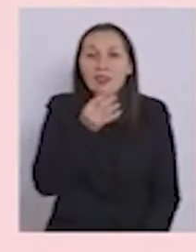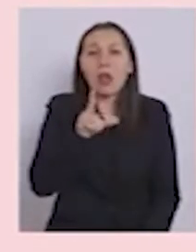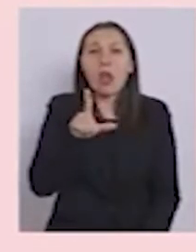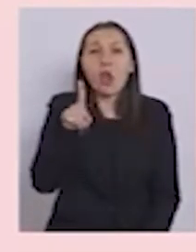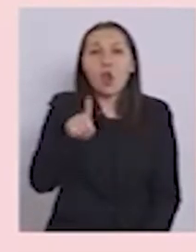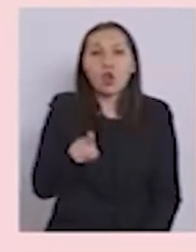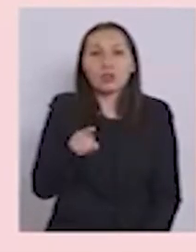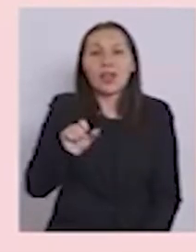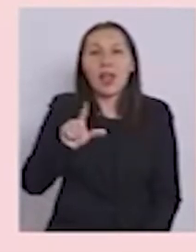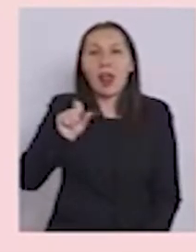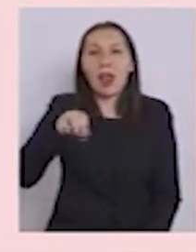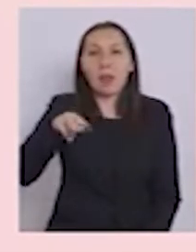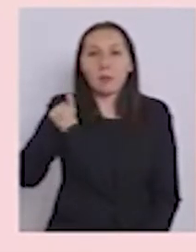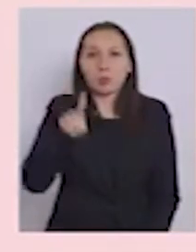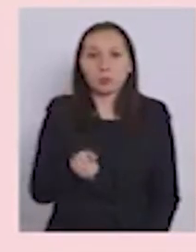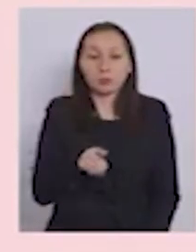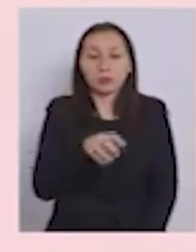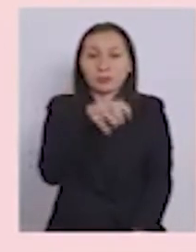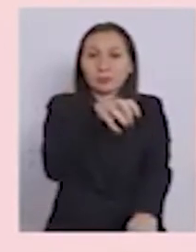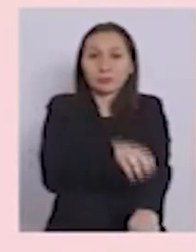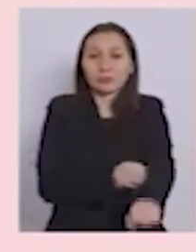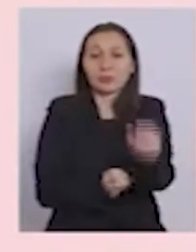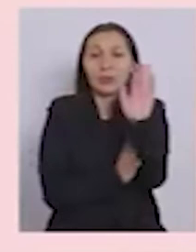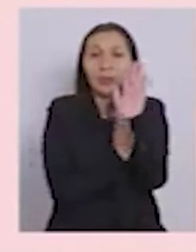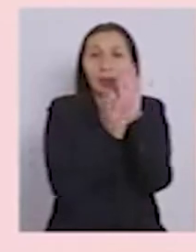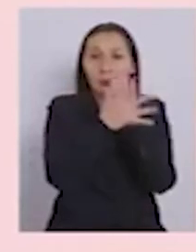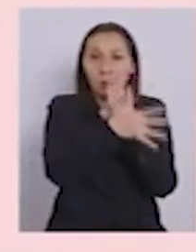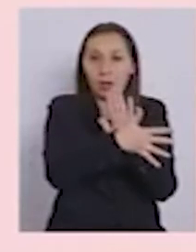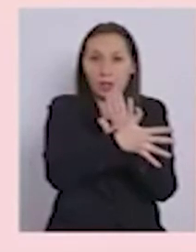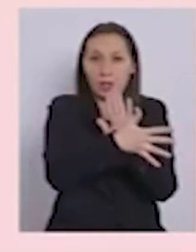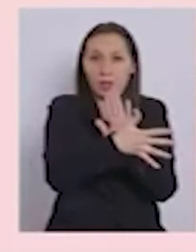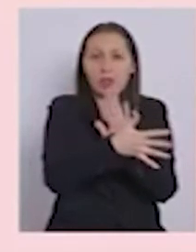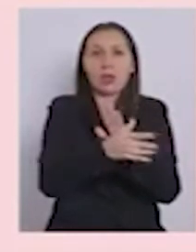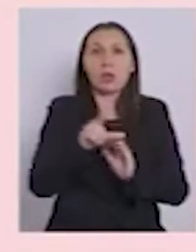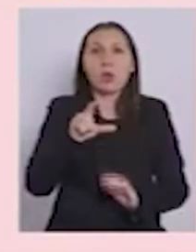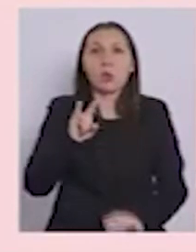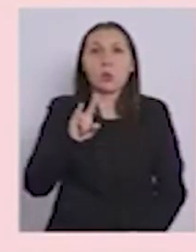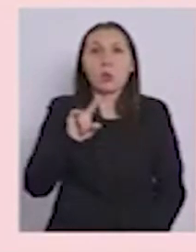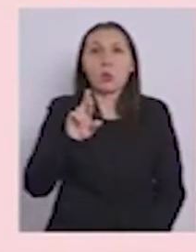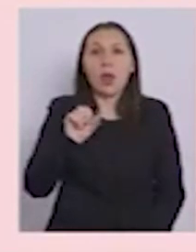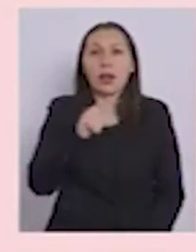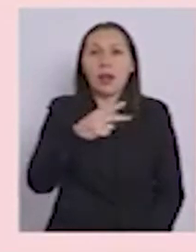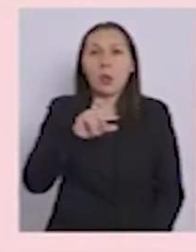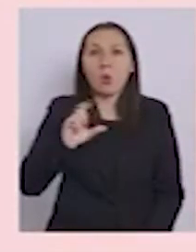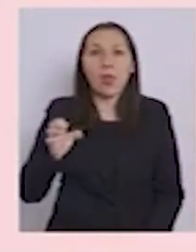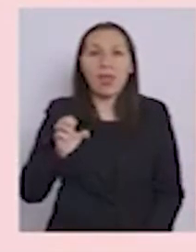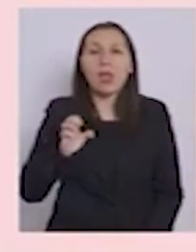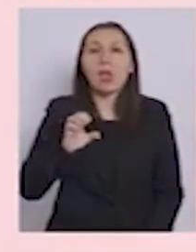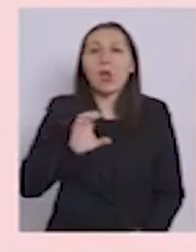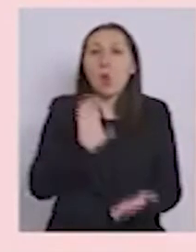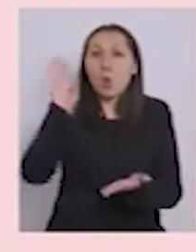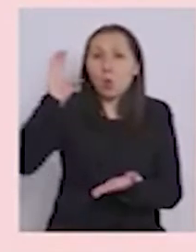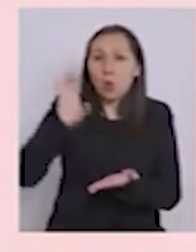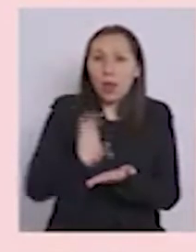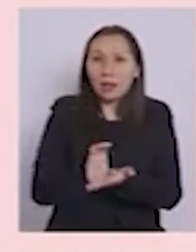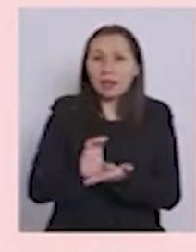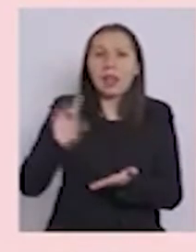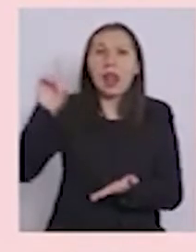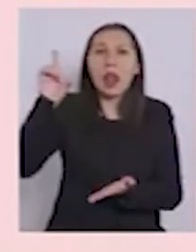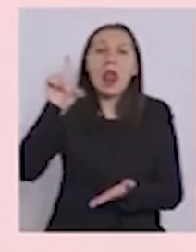Álamos. En la región de La Araucanía, Curarreüe, Curacautín y Lautaro.